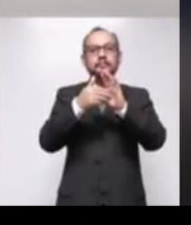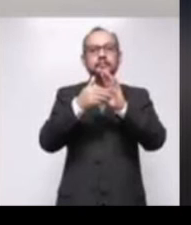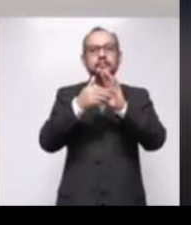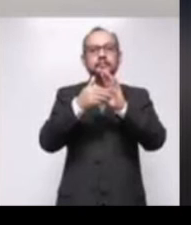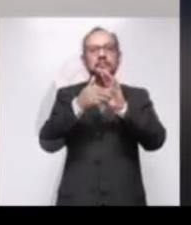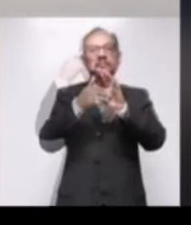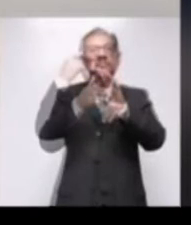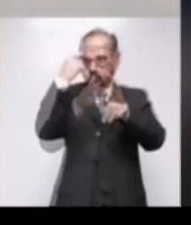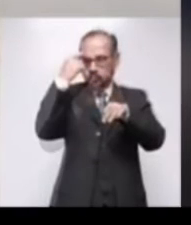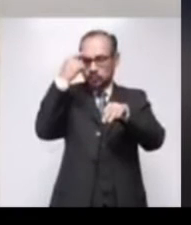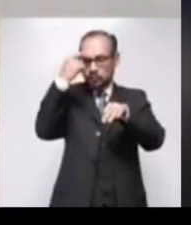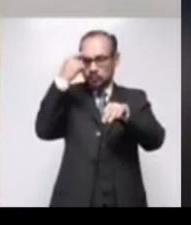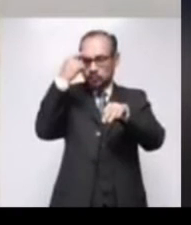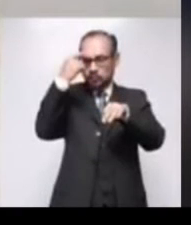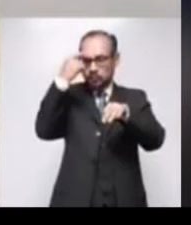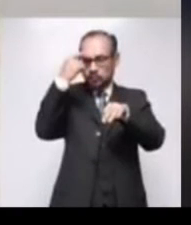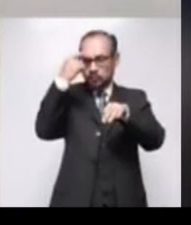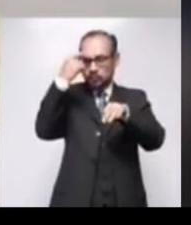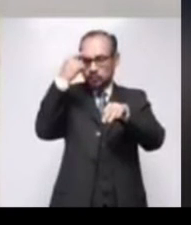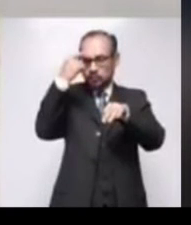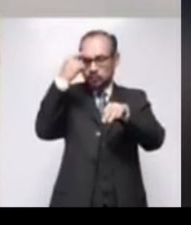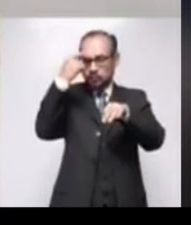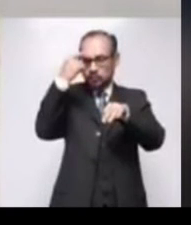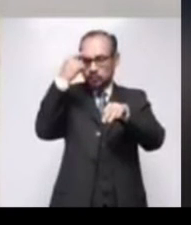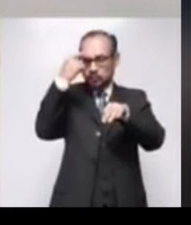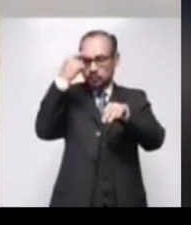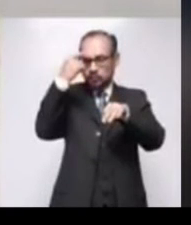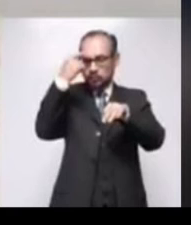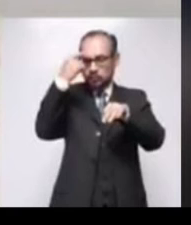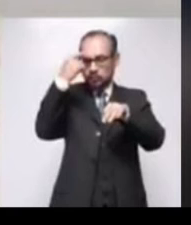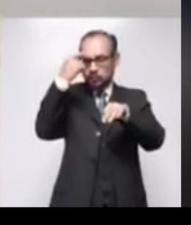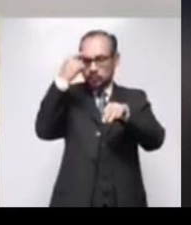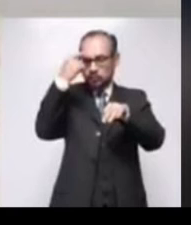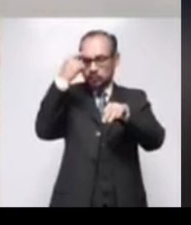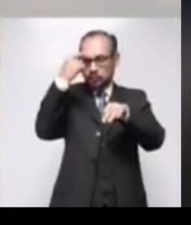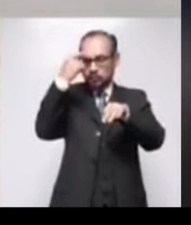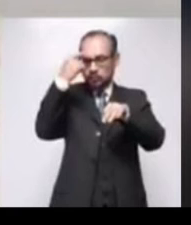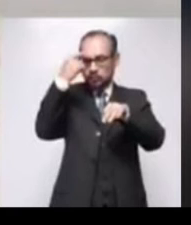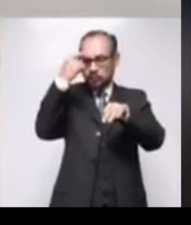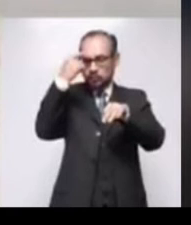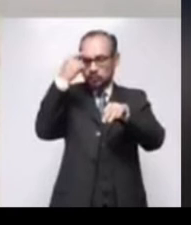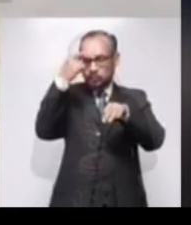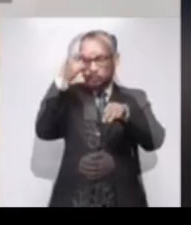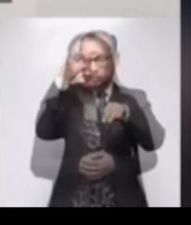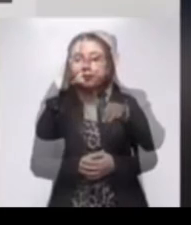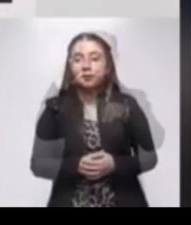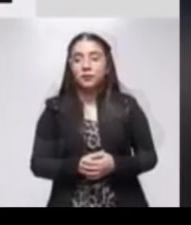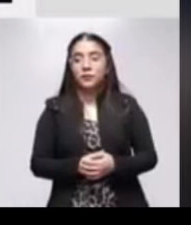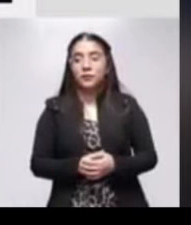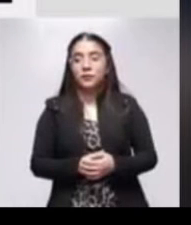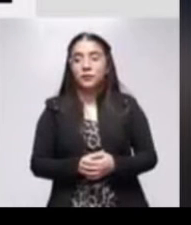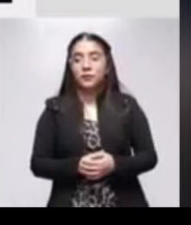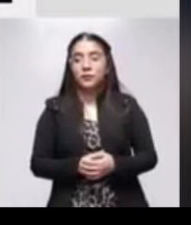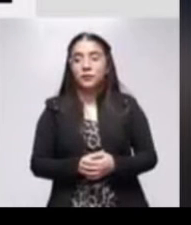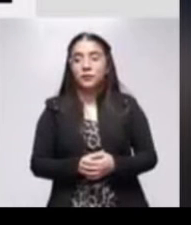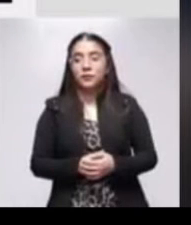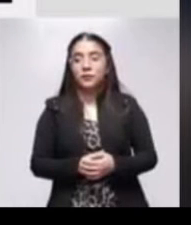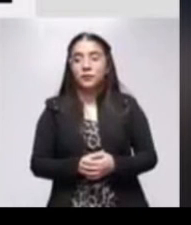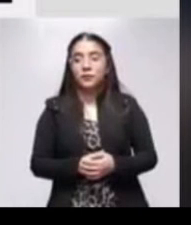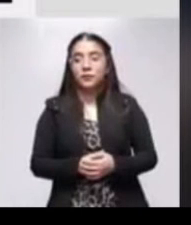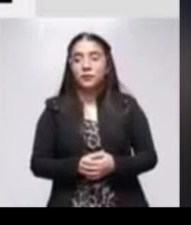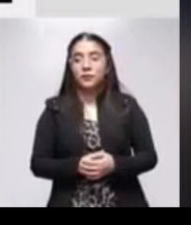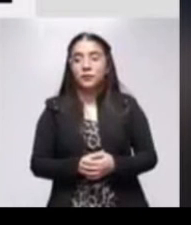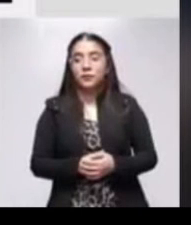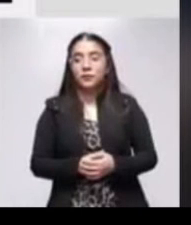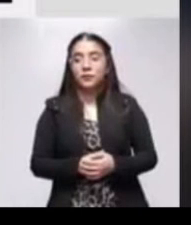resultados. Dijo que la gente y la ciudadanía quiere ver a sus diputados cercanos. La incongruencia es que hay diputados que prometen